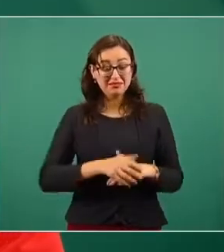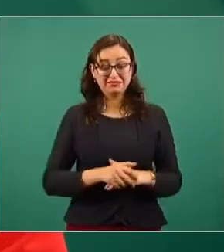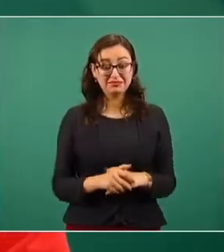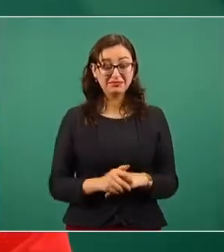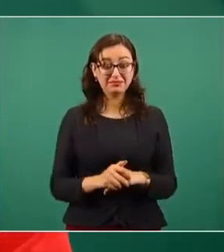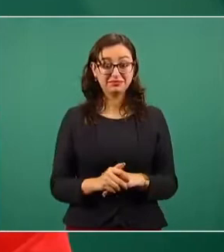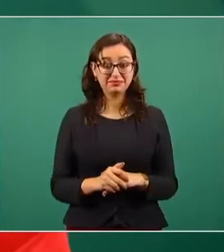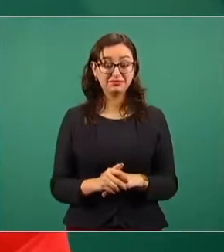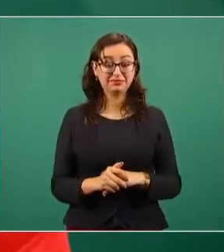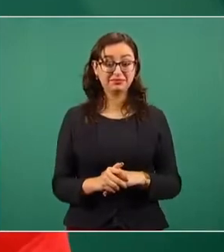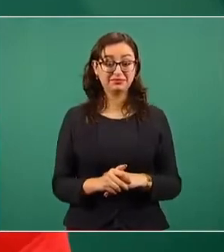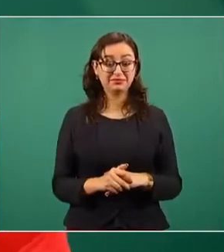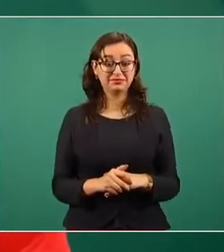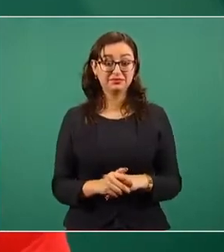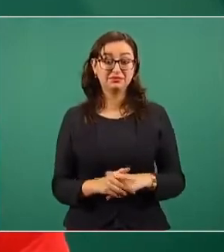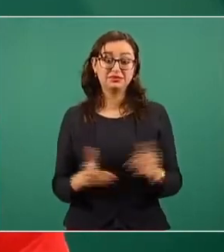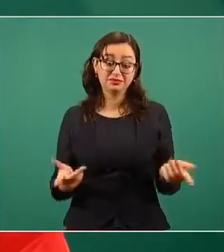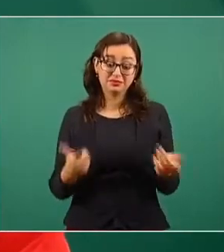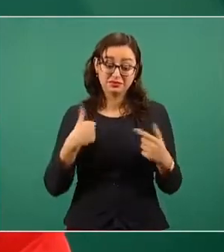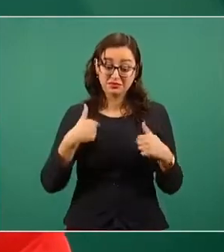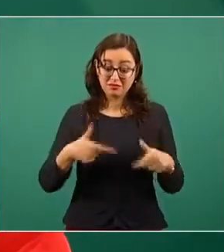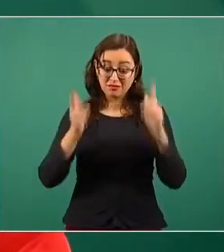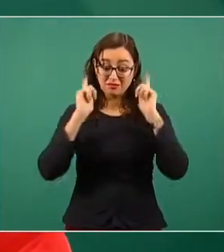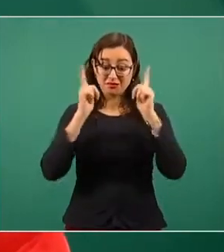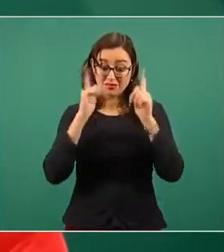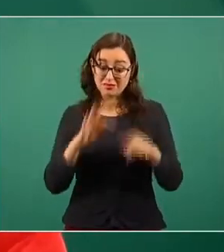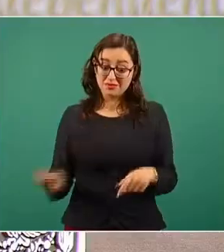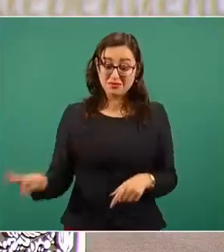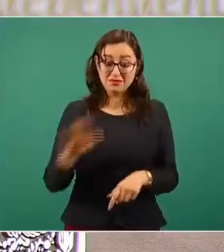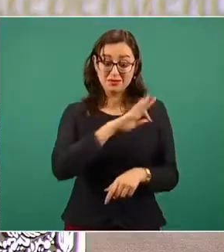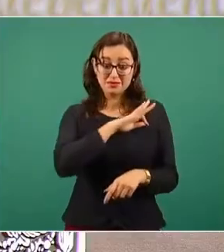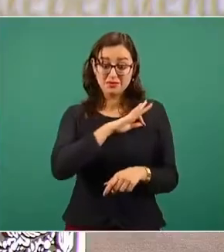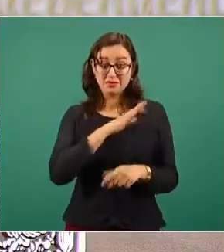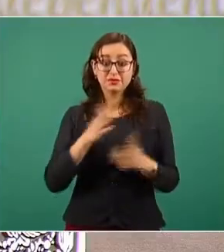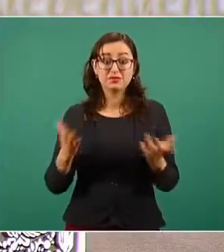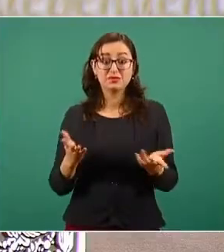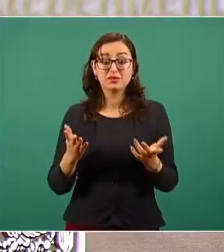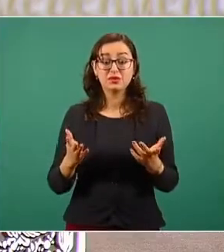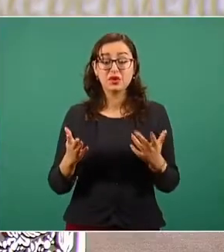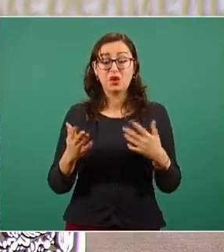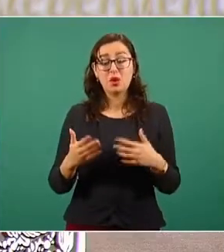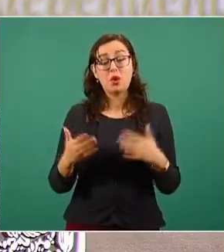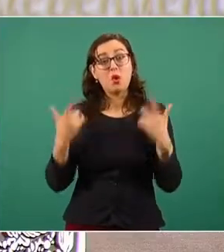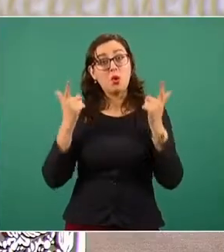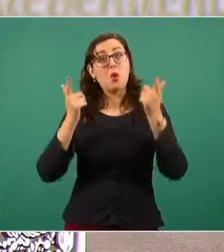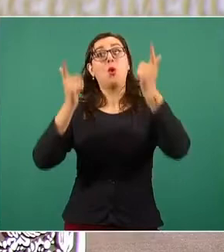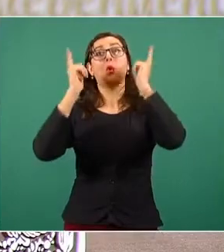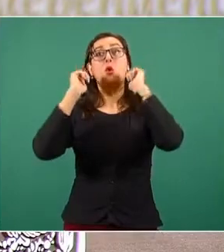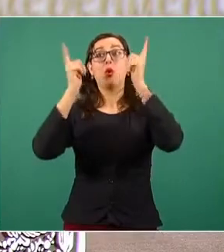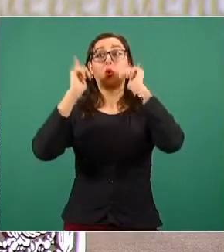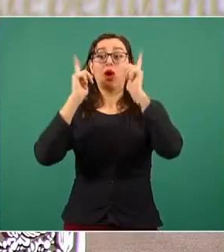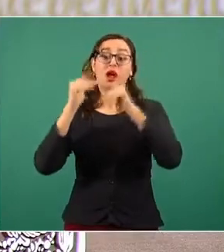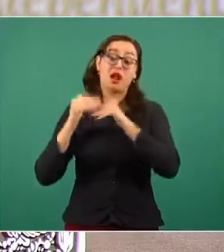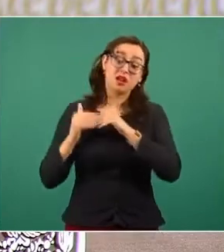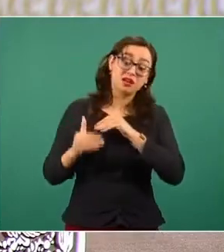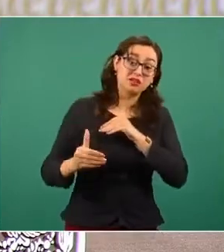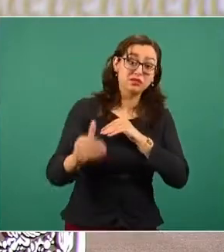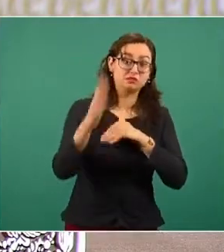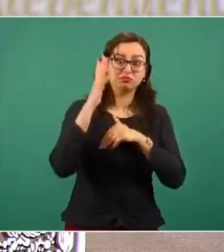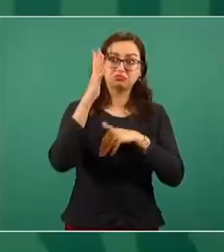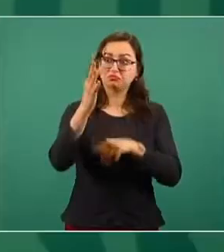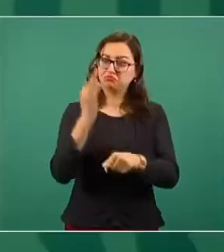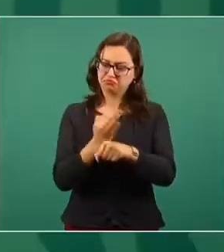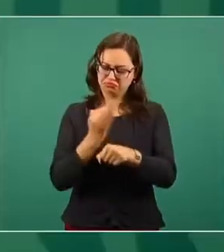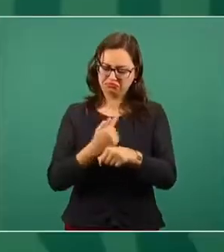mucha fe en que se pueda llegar a regularizar en algún momento, y de verdad lo digo abiertamente y